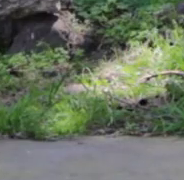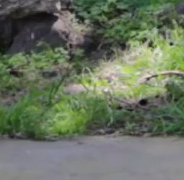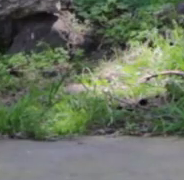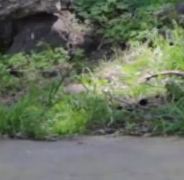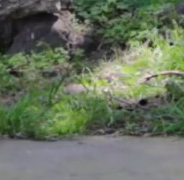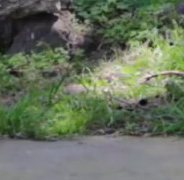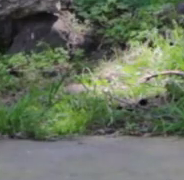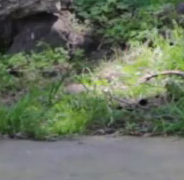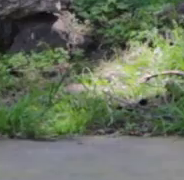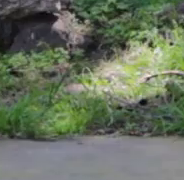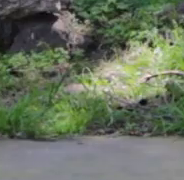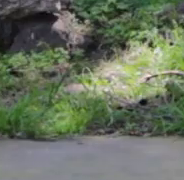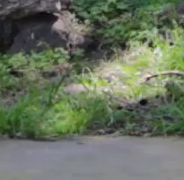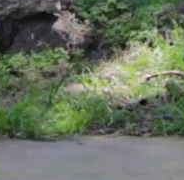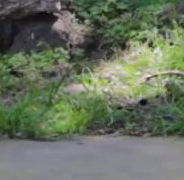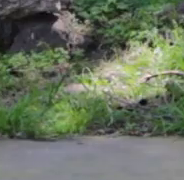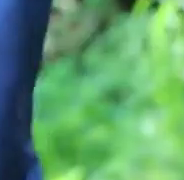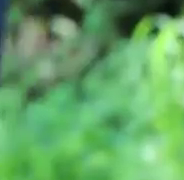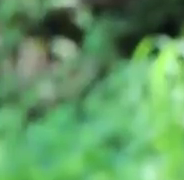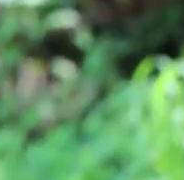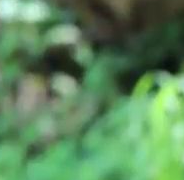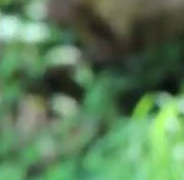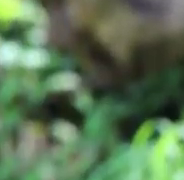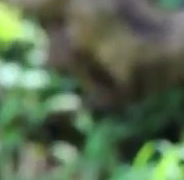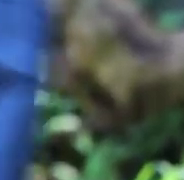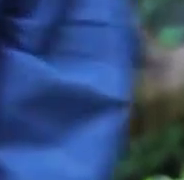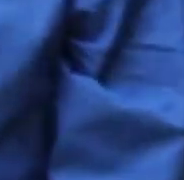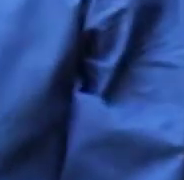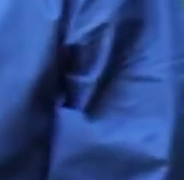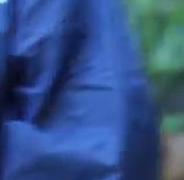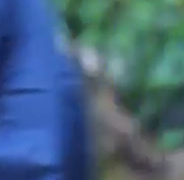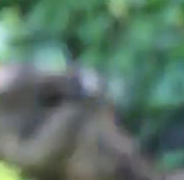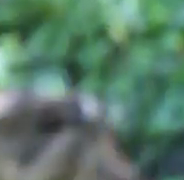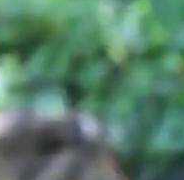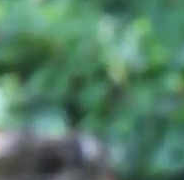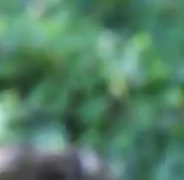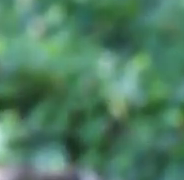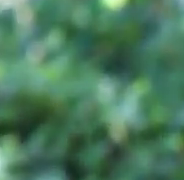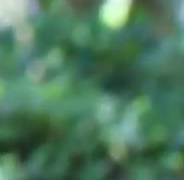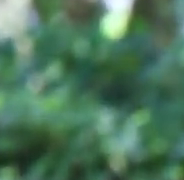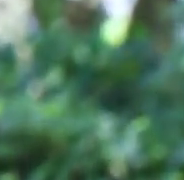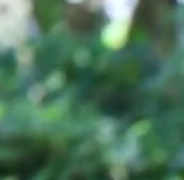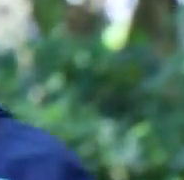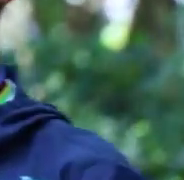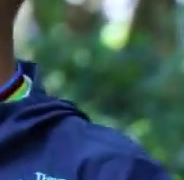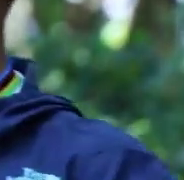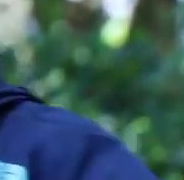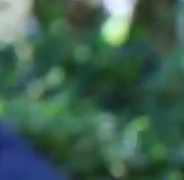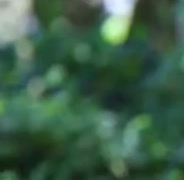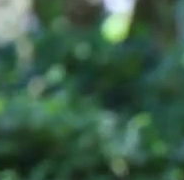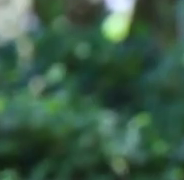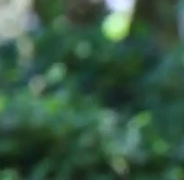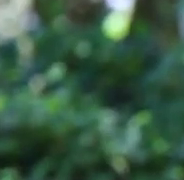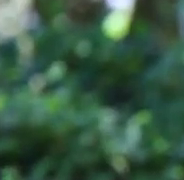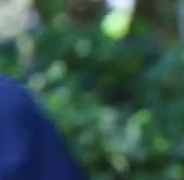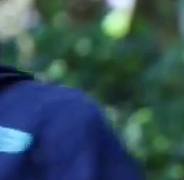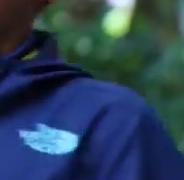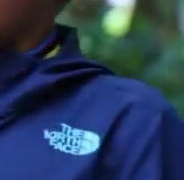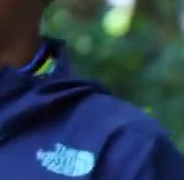Descansamos. Movemos nuestros piecitos, los pies. Movemos los pies. Nos relajamos. Respiramos.